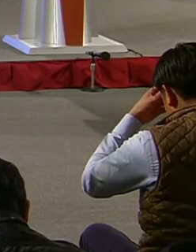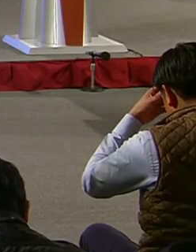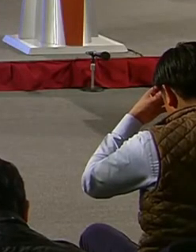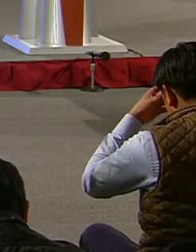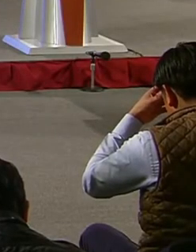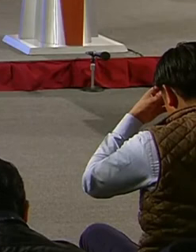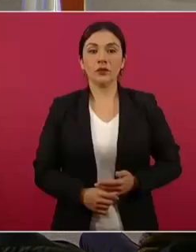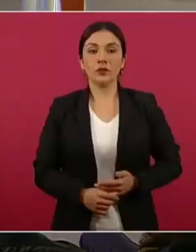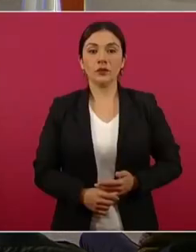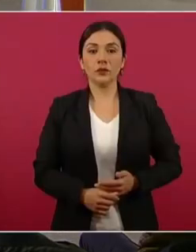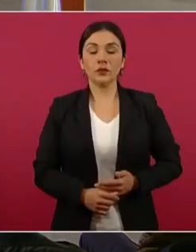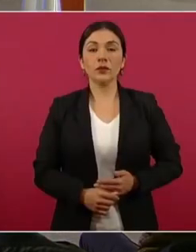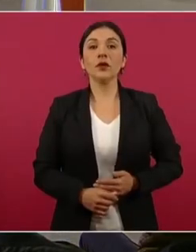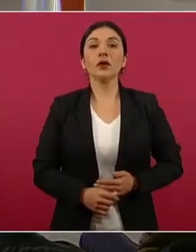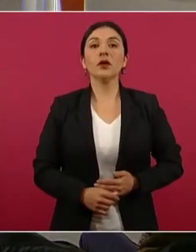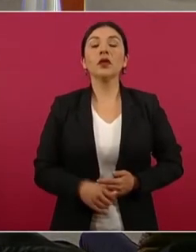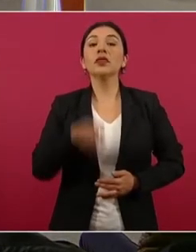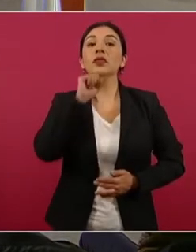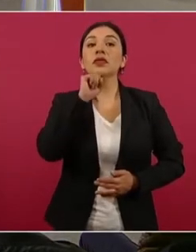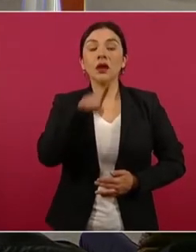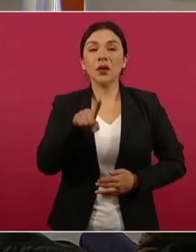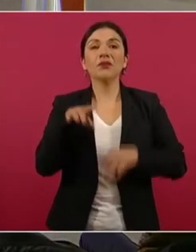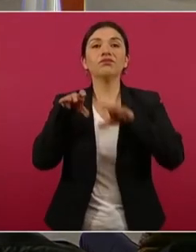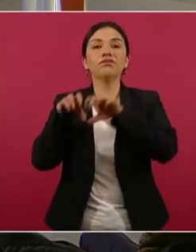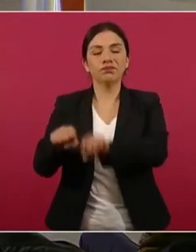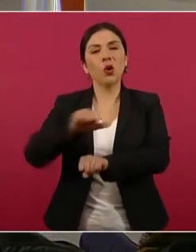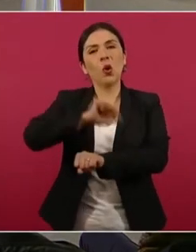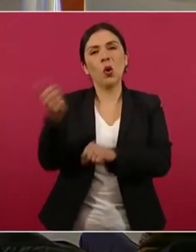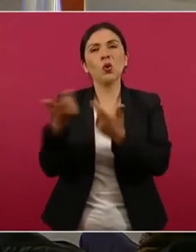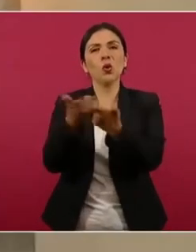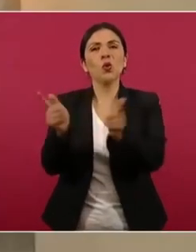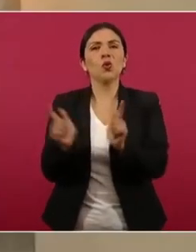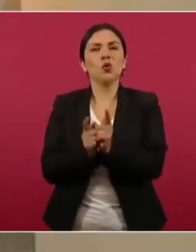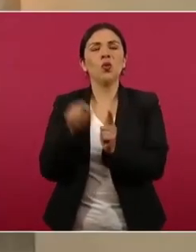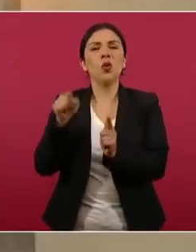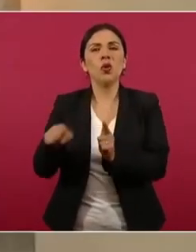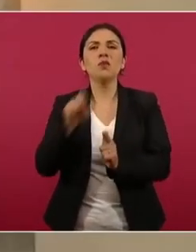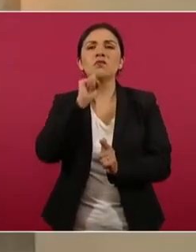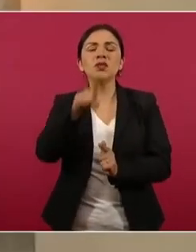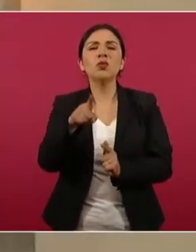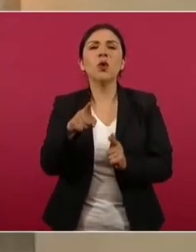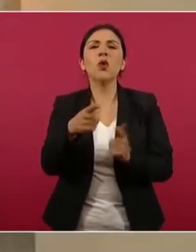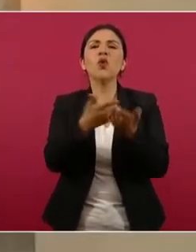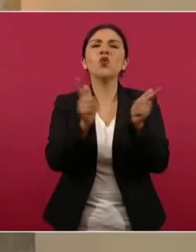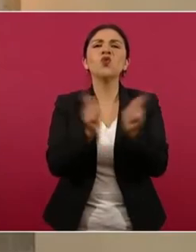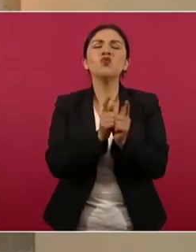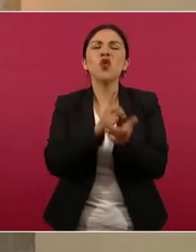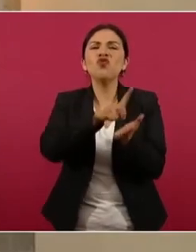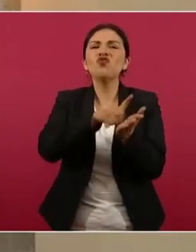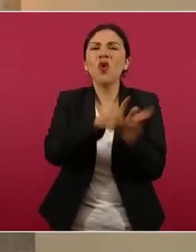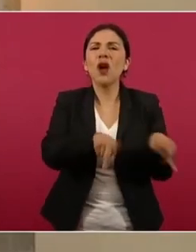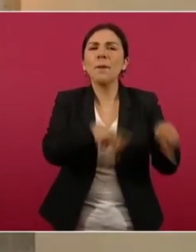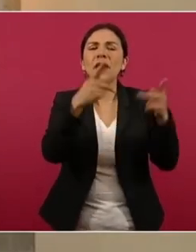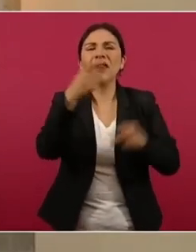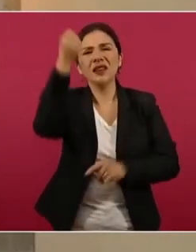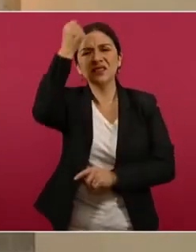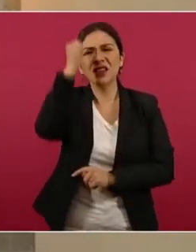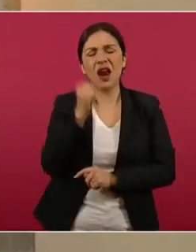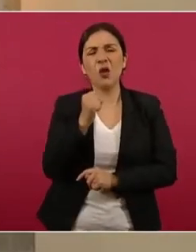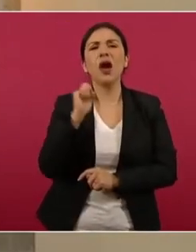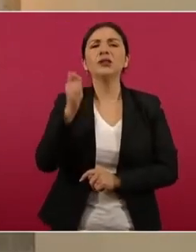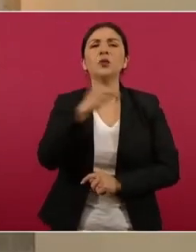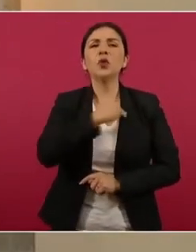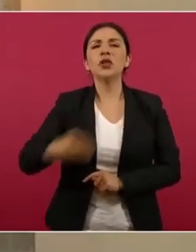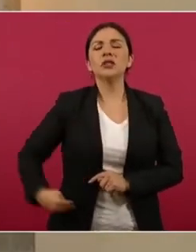También informamos de la detención de una cédula criminal vinculada al cártel de Sinaloa, en el municipio de Benito